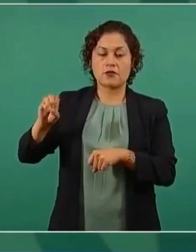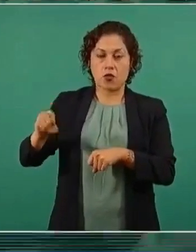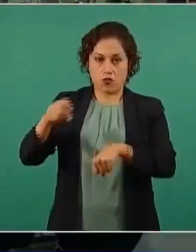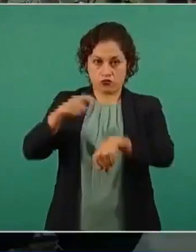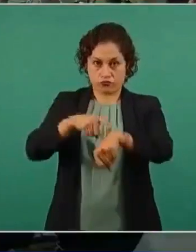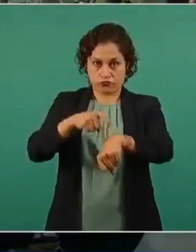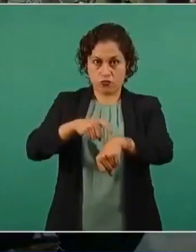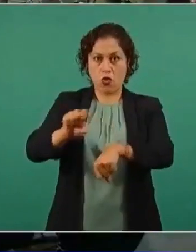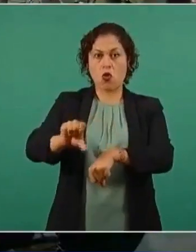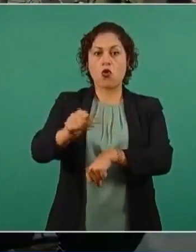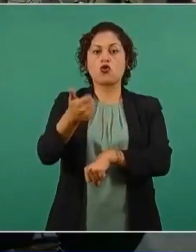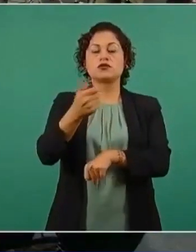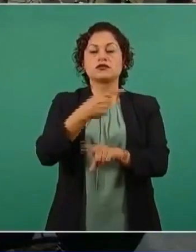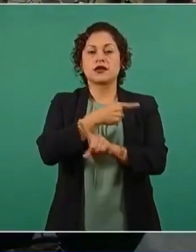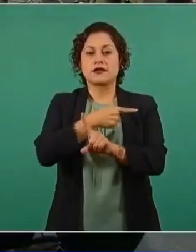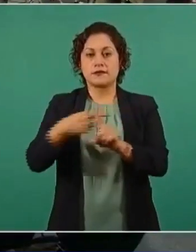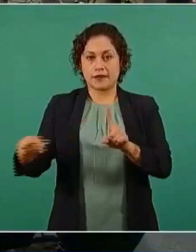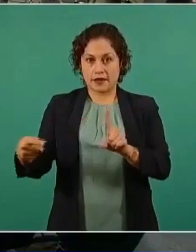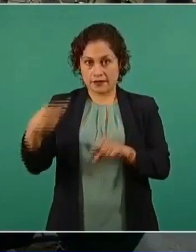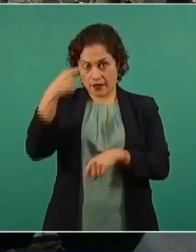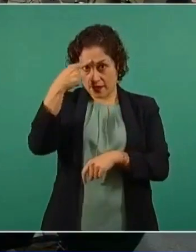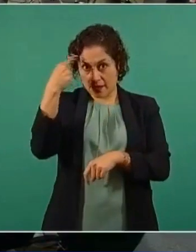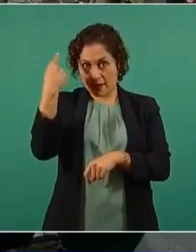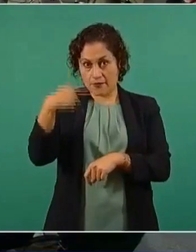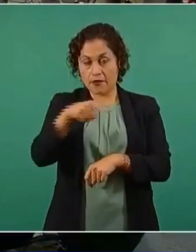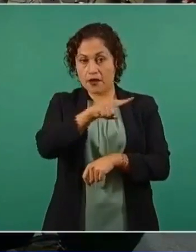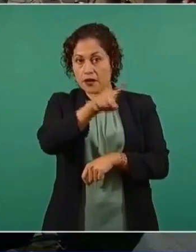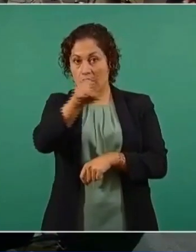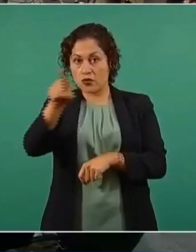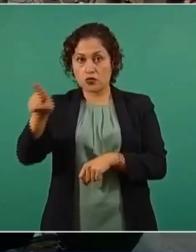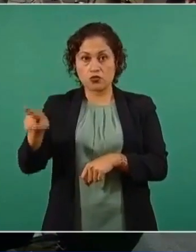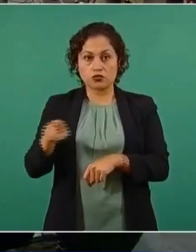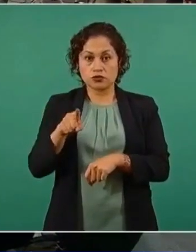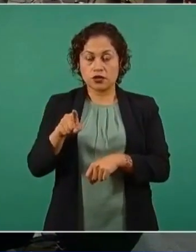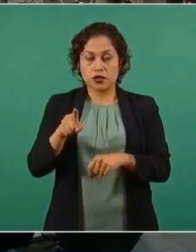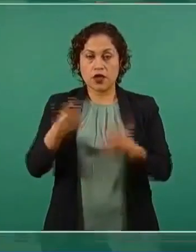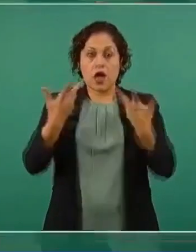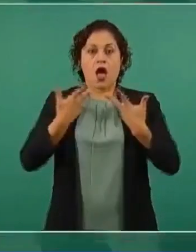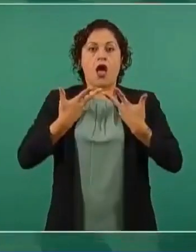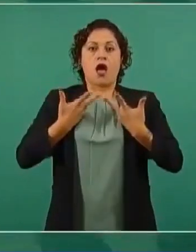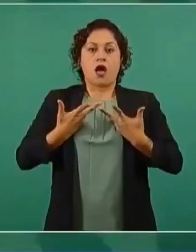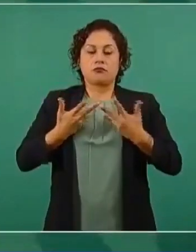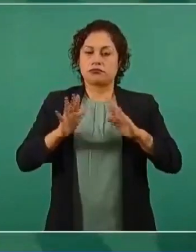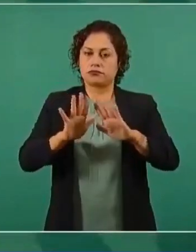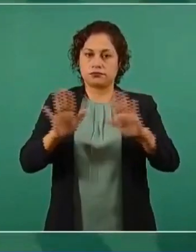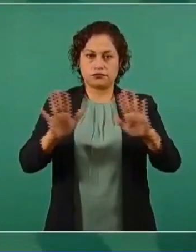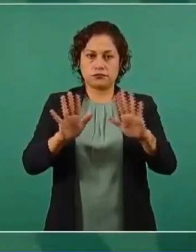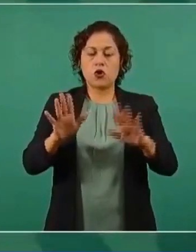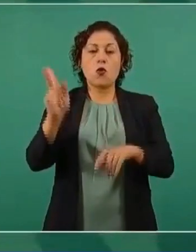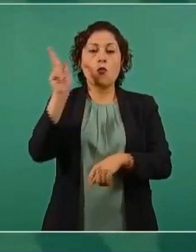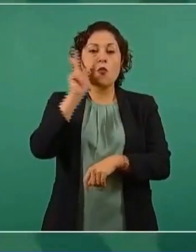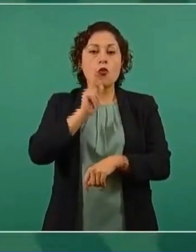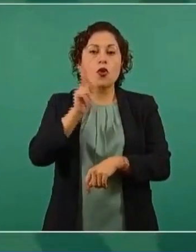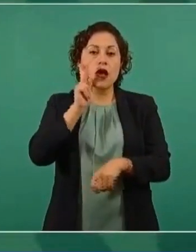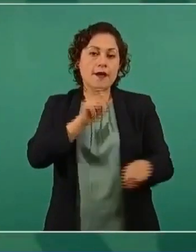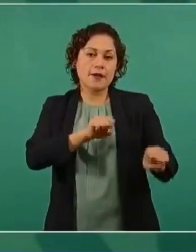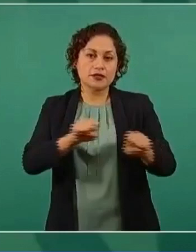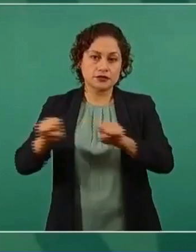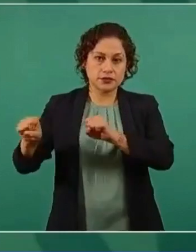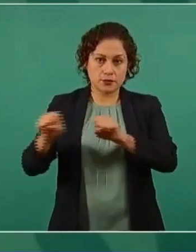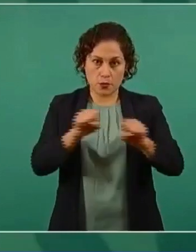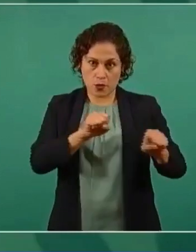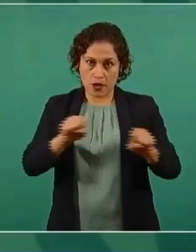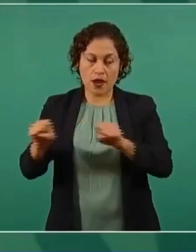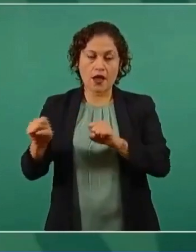.30, a las 11.30 para que nadie se alarme, es un simulacro, a las 11.30